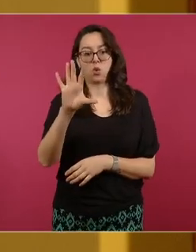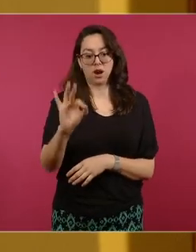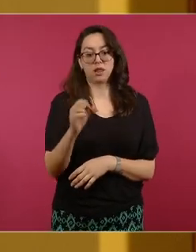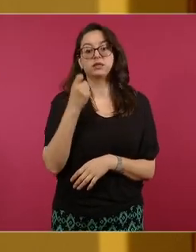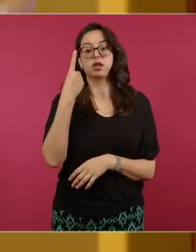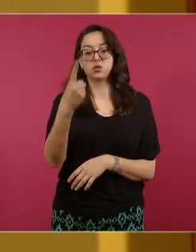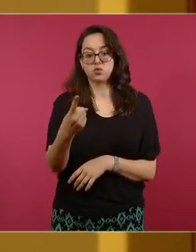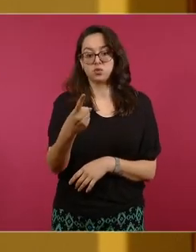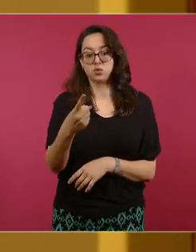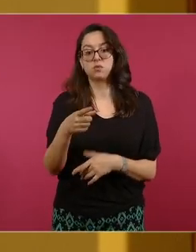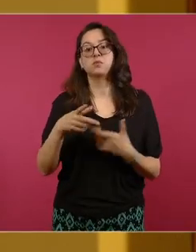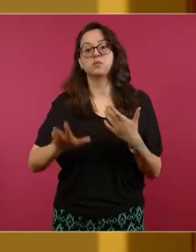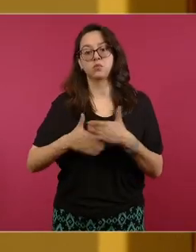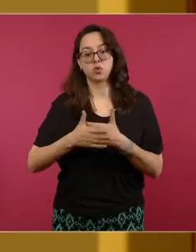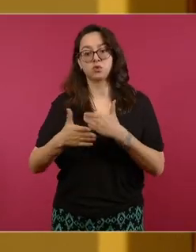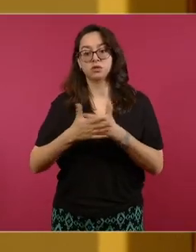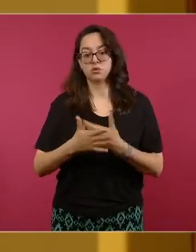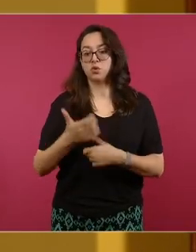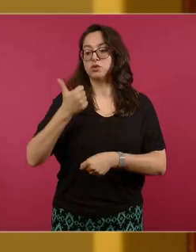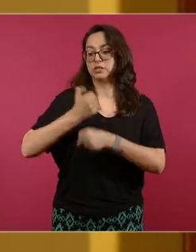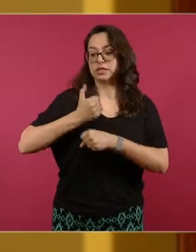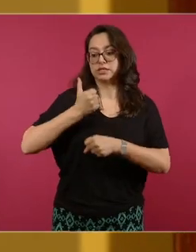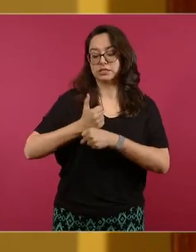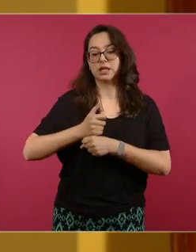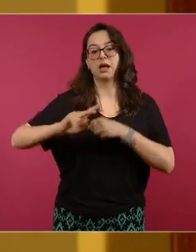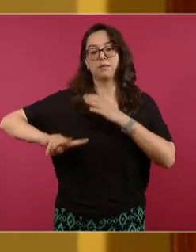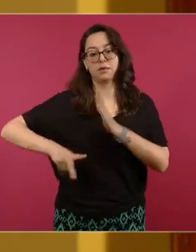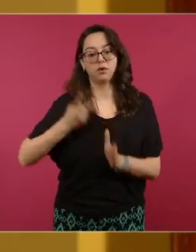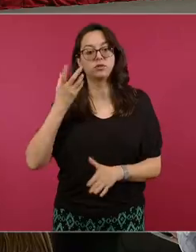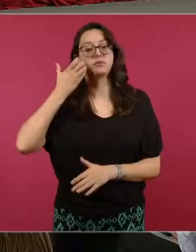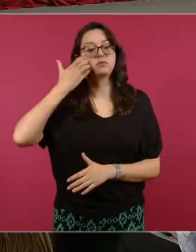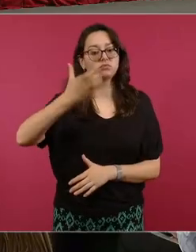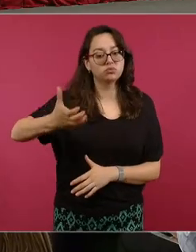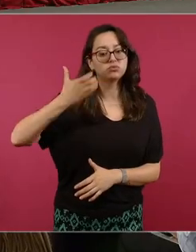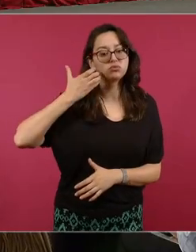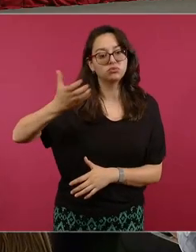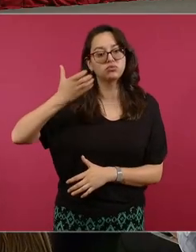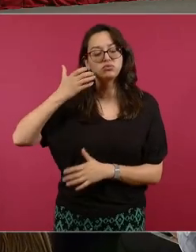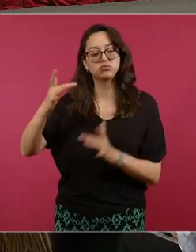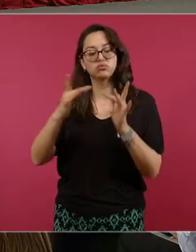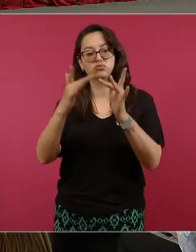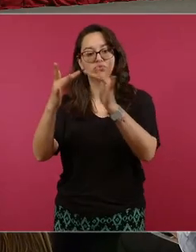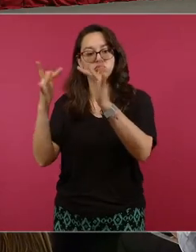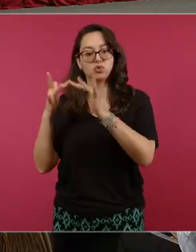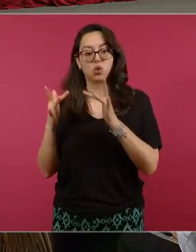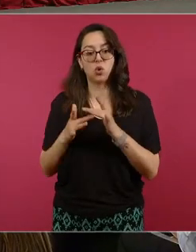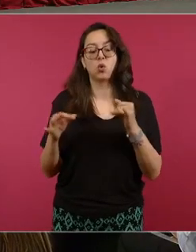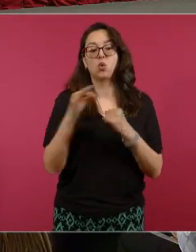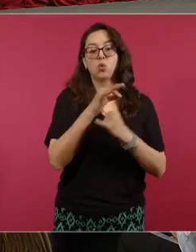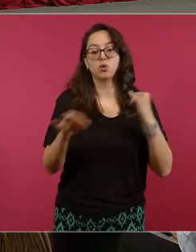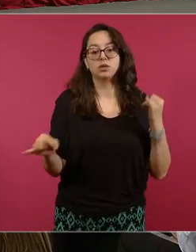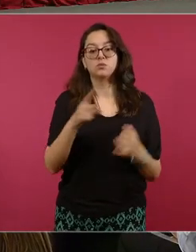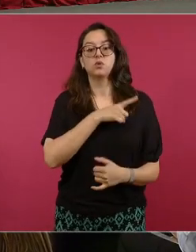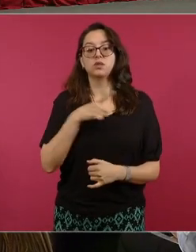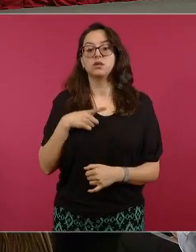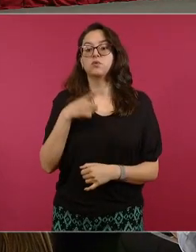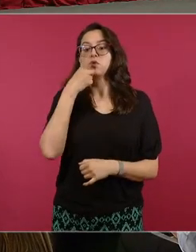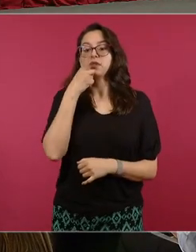esta sexta jornada realizando con los nuevos indicios finalmente para concluir presidente seguir